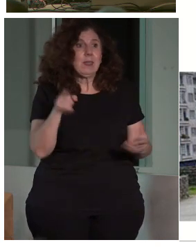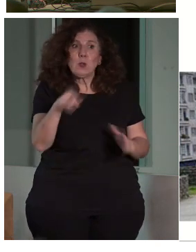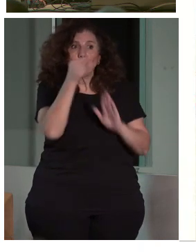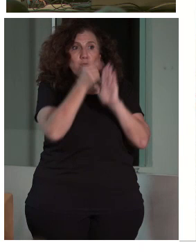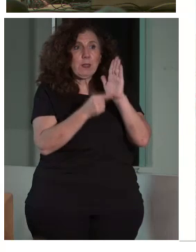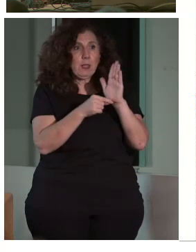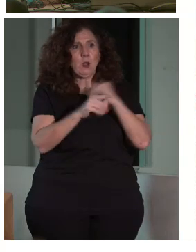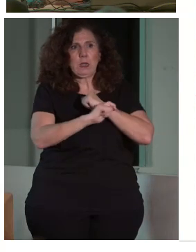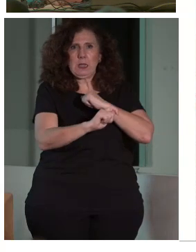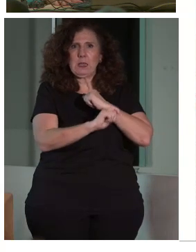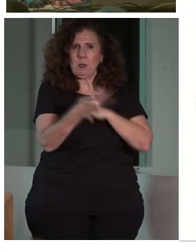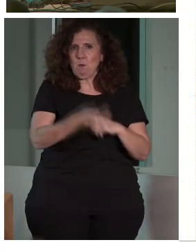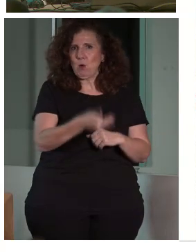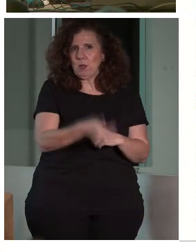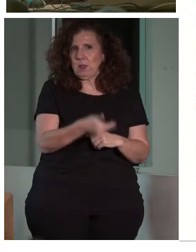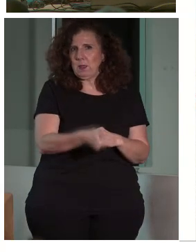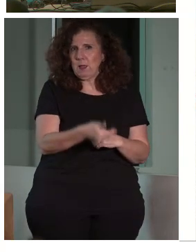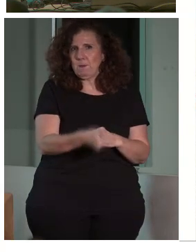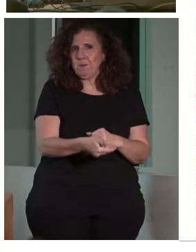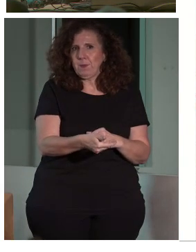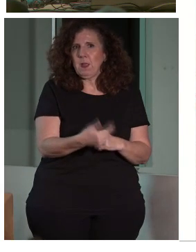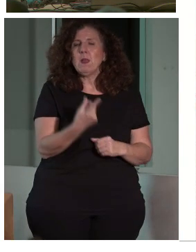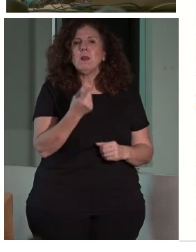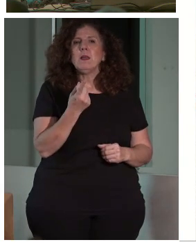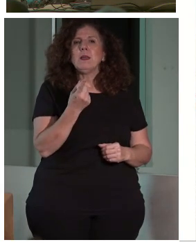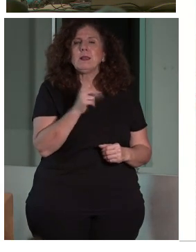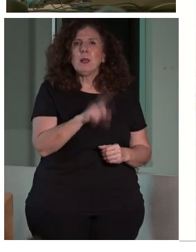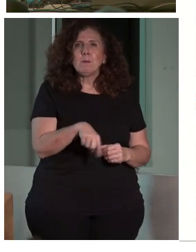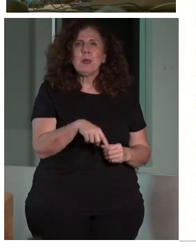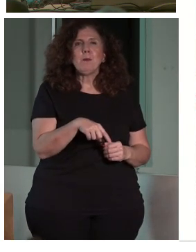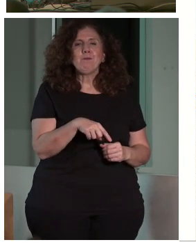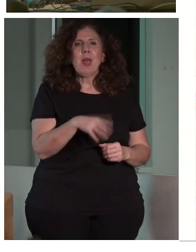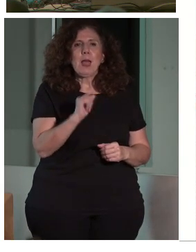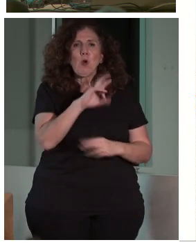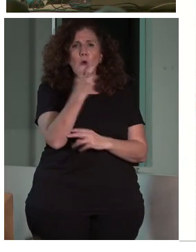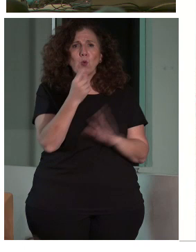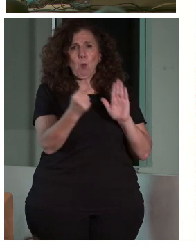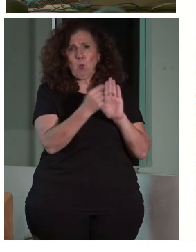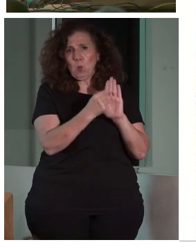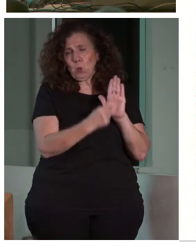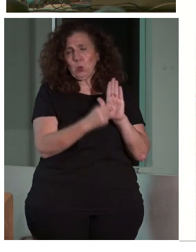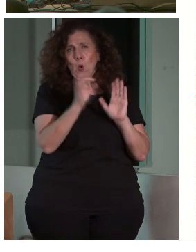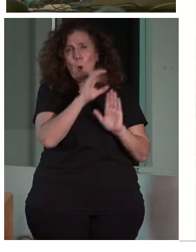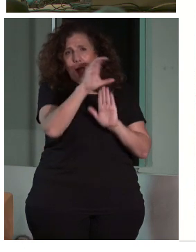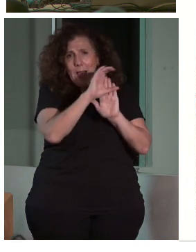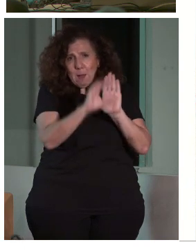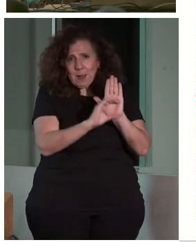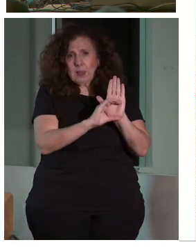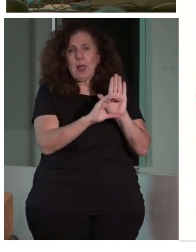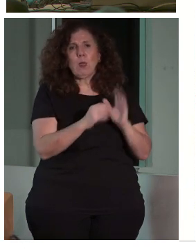estratégico importante. Y se ve reflejado en otro apartado, que son